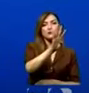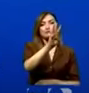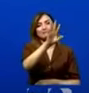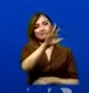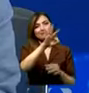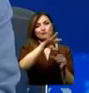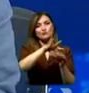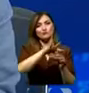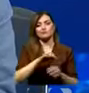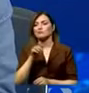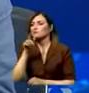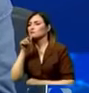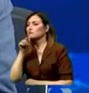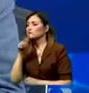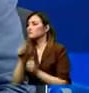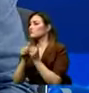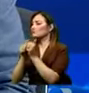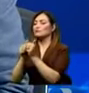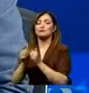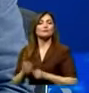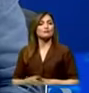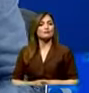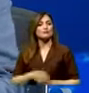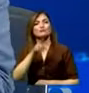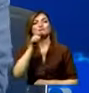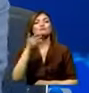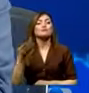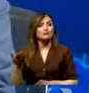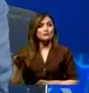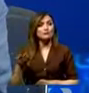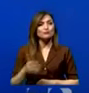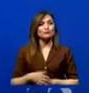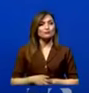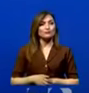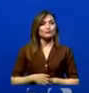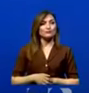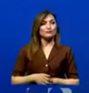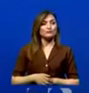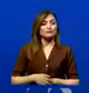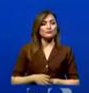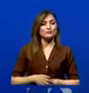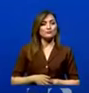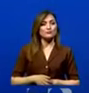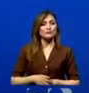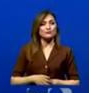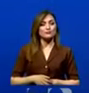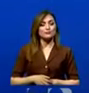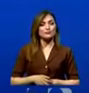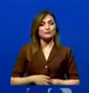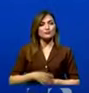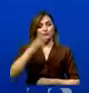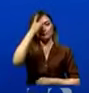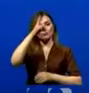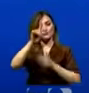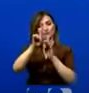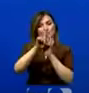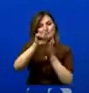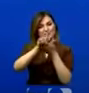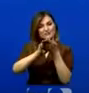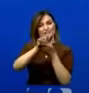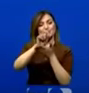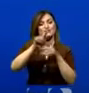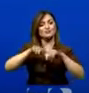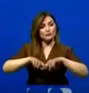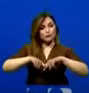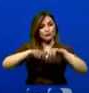¿Pero con quién? ¿Quiénes son esos que La definición para la aprobación de la ley depende en